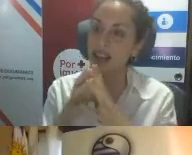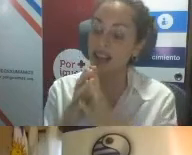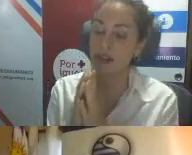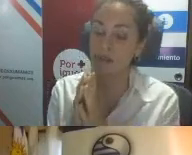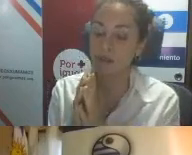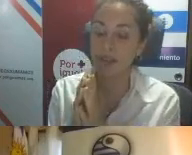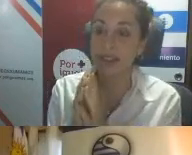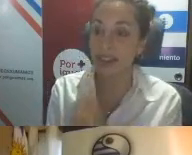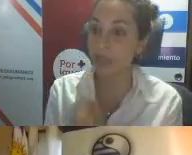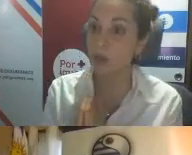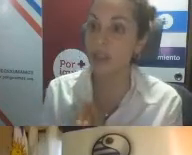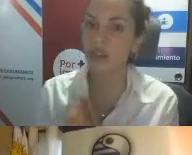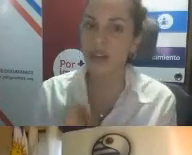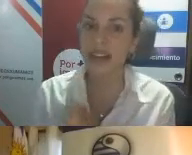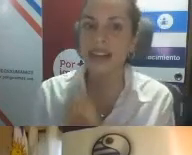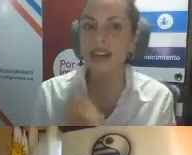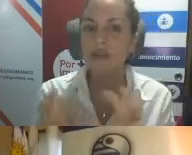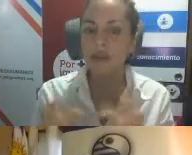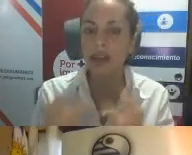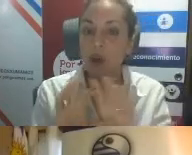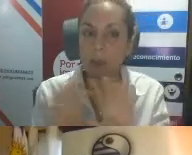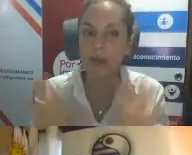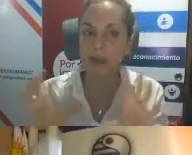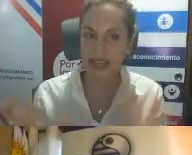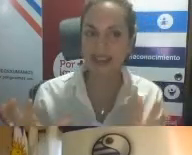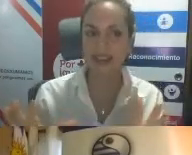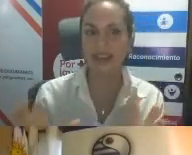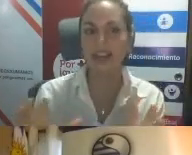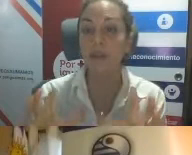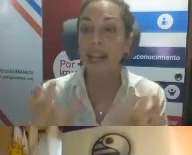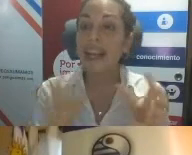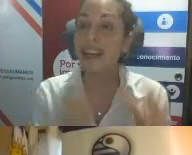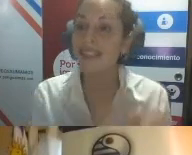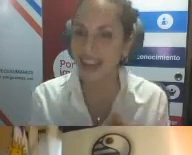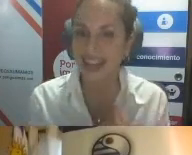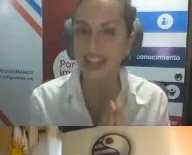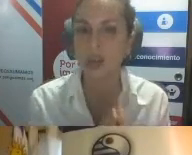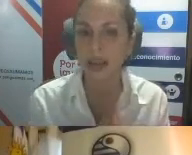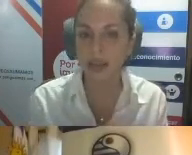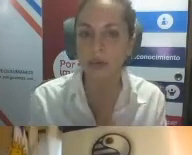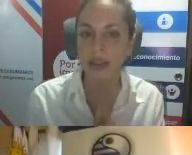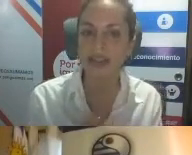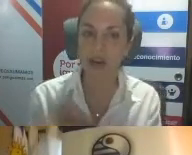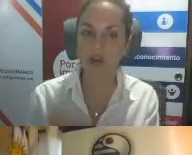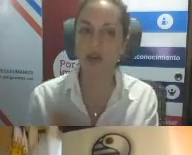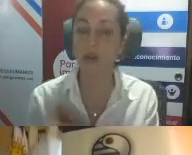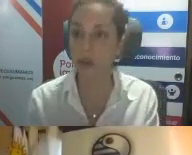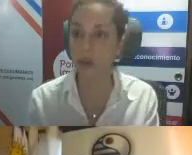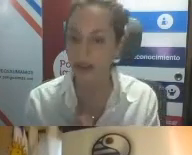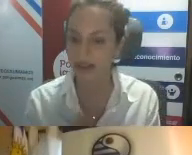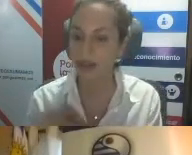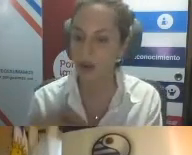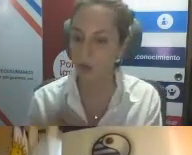estrategia multisectorial tiene un enfoque doble vía para alcanzar este objetivo de desarrollo